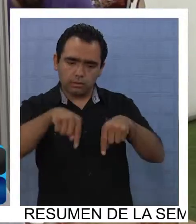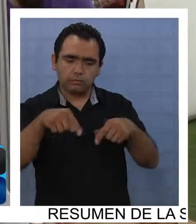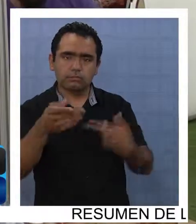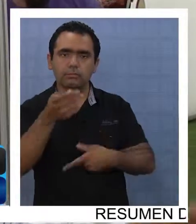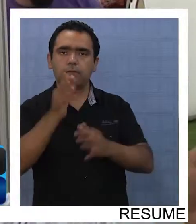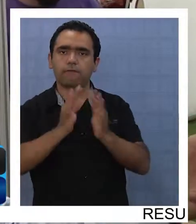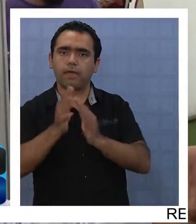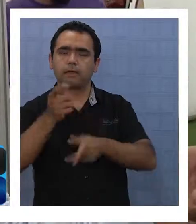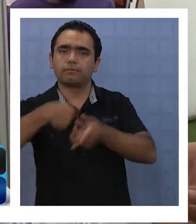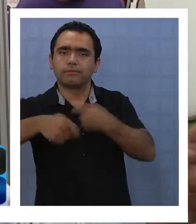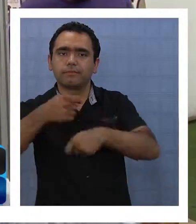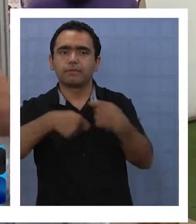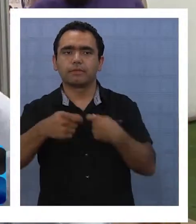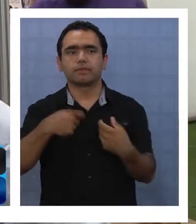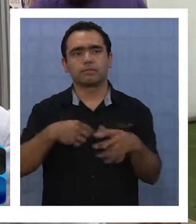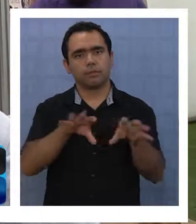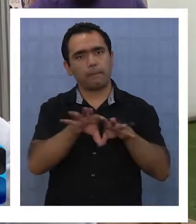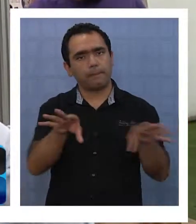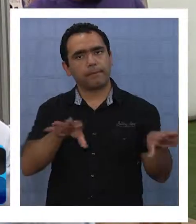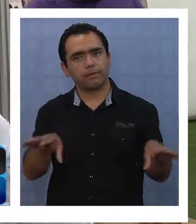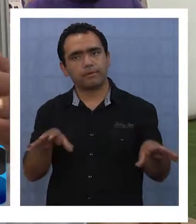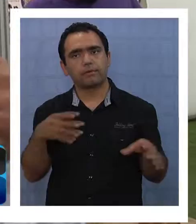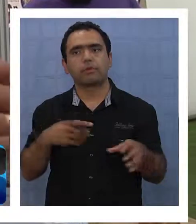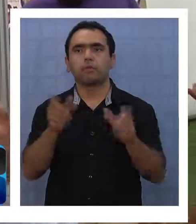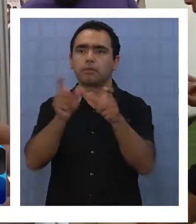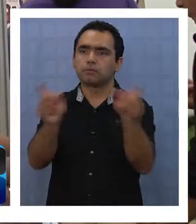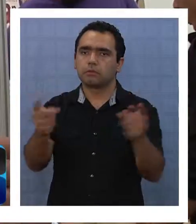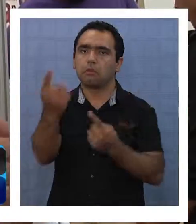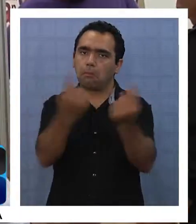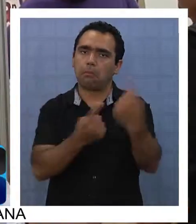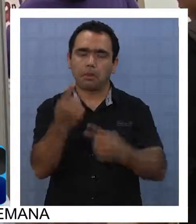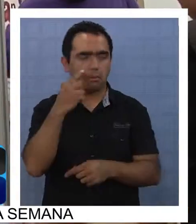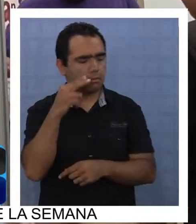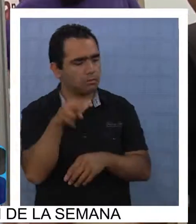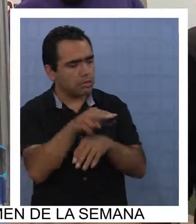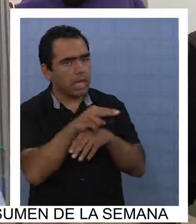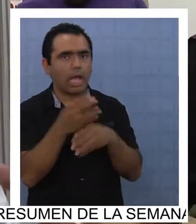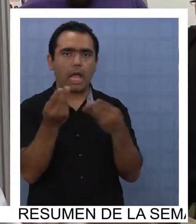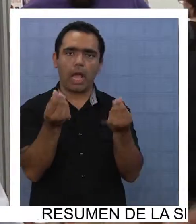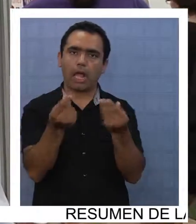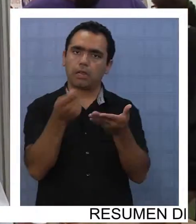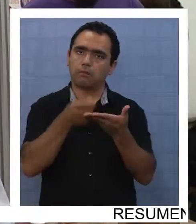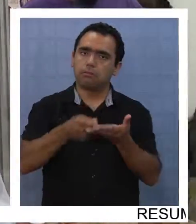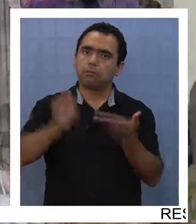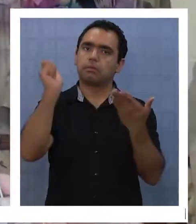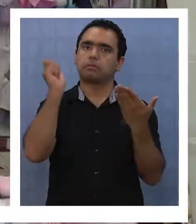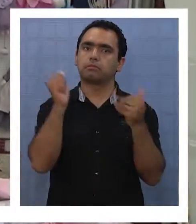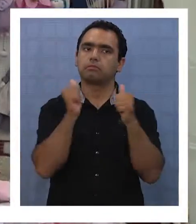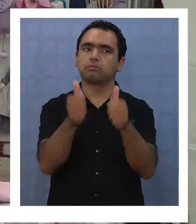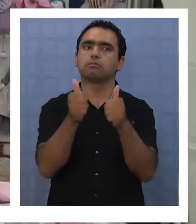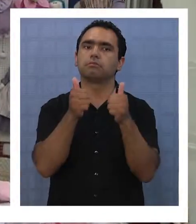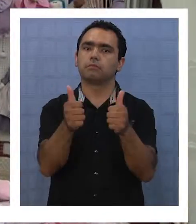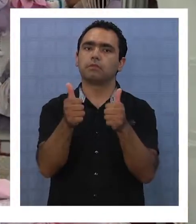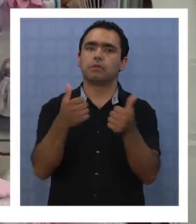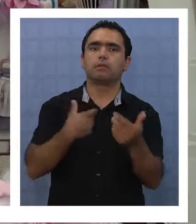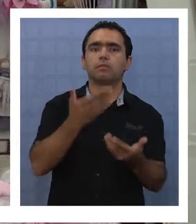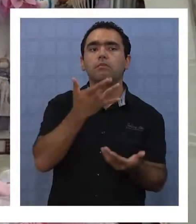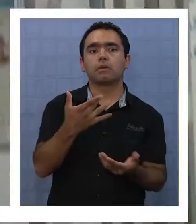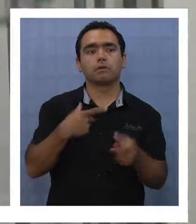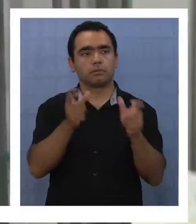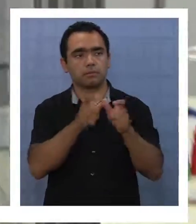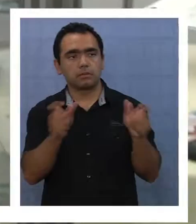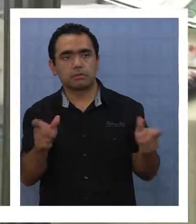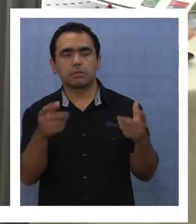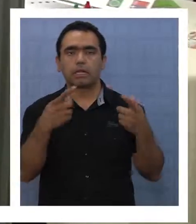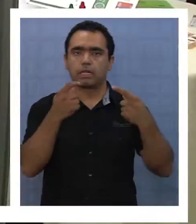igual los productos que están acá, la gente lo puede certificar, son productos súper de buena calidad, o la manufactura que utiliza la gente, la